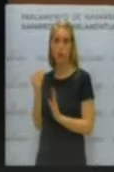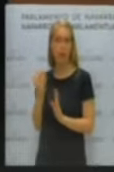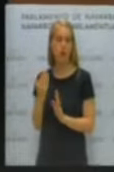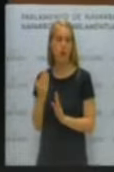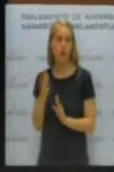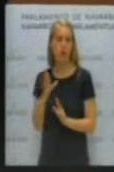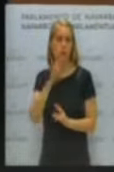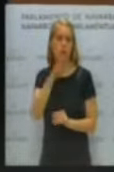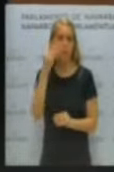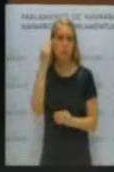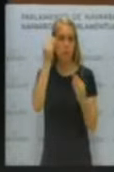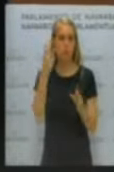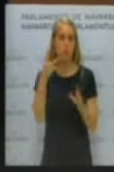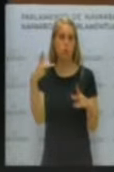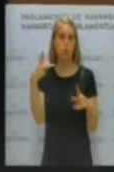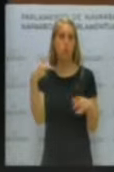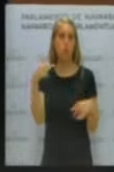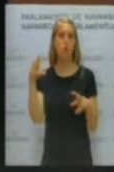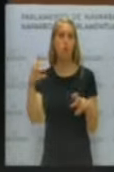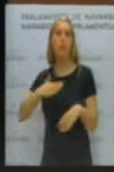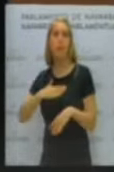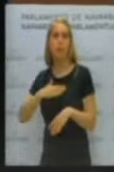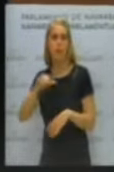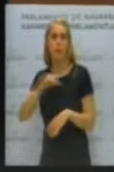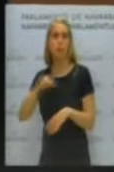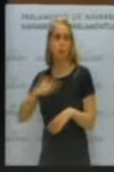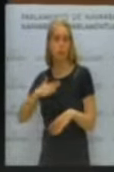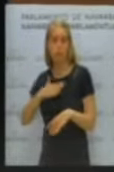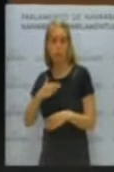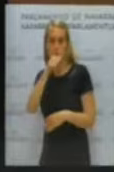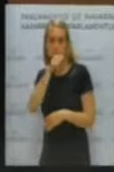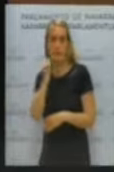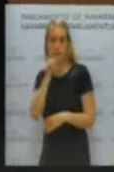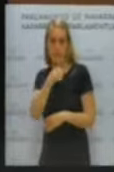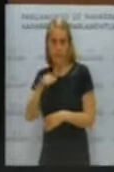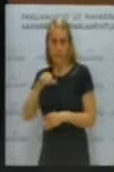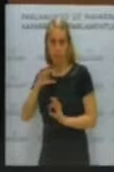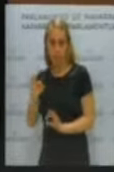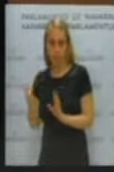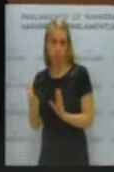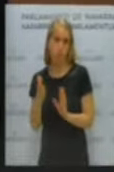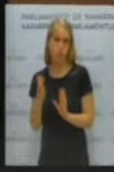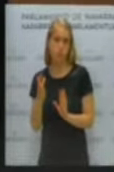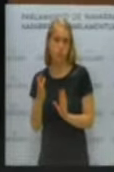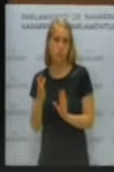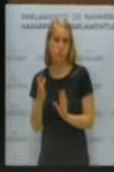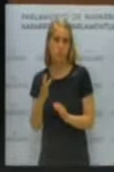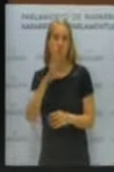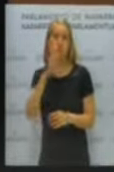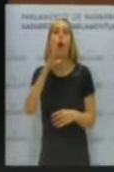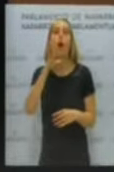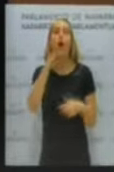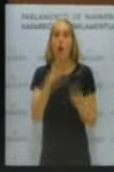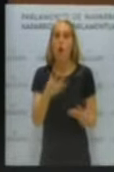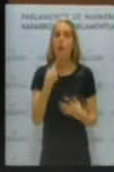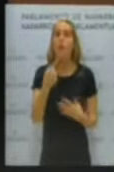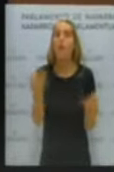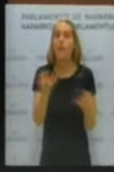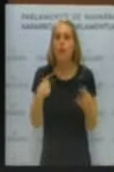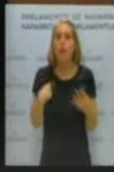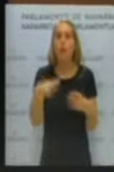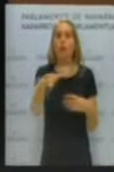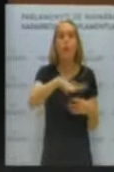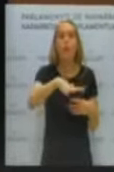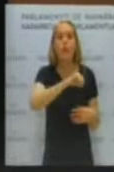evitar una clara injerencia en el derecho de propiedad y de intimidad. Y ahora se matiza en cuanto a lugares privados